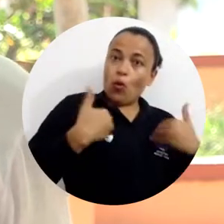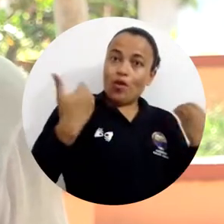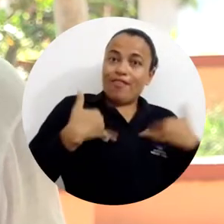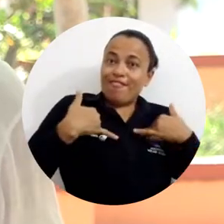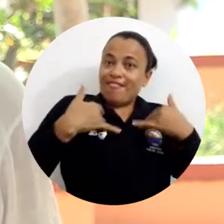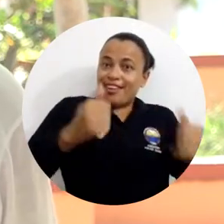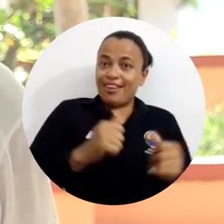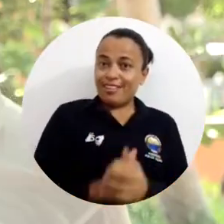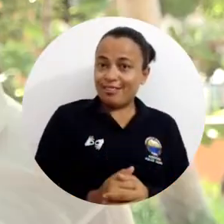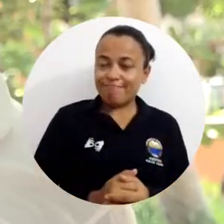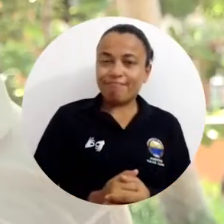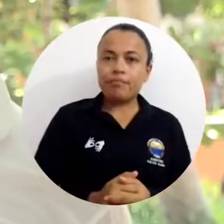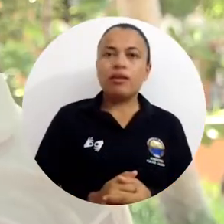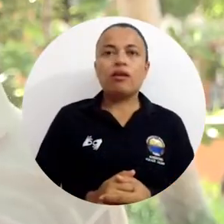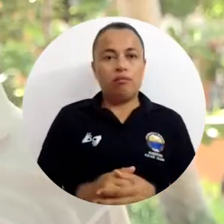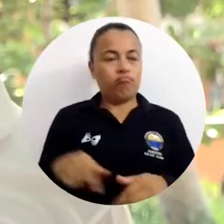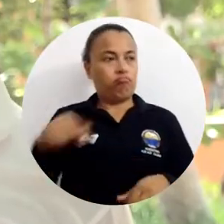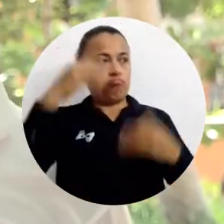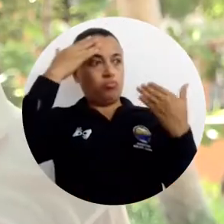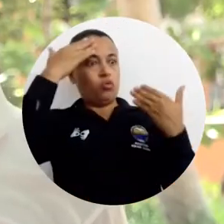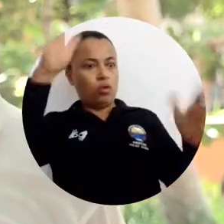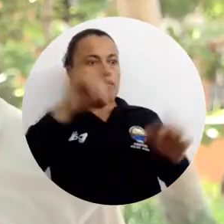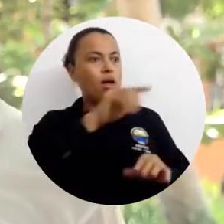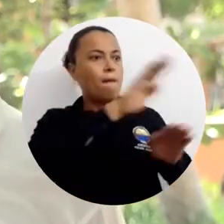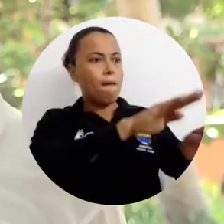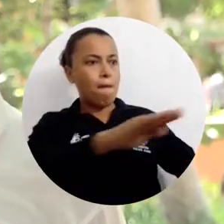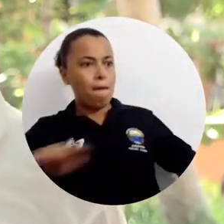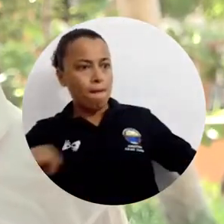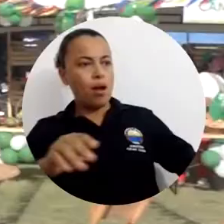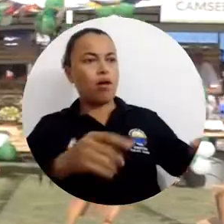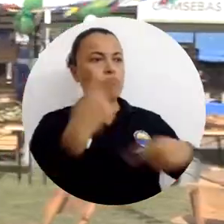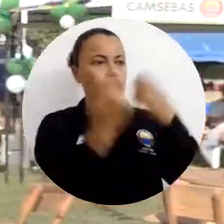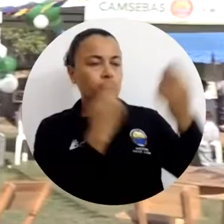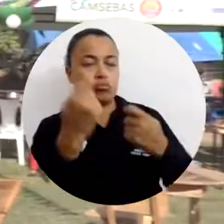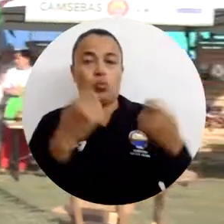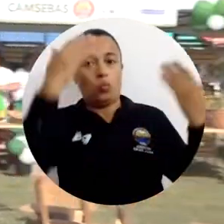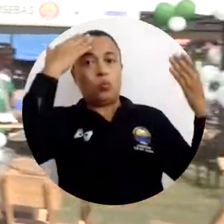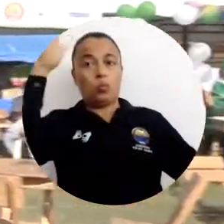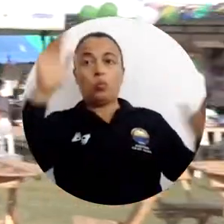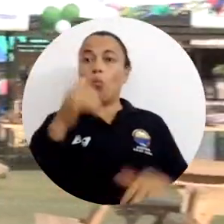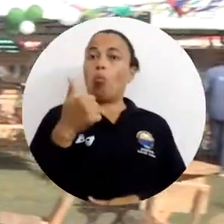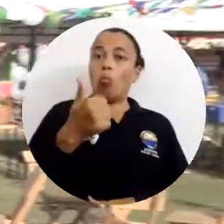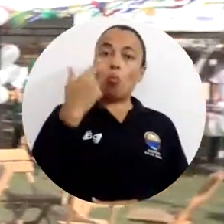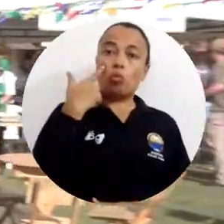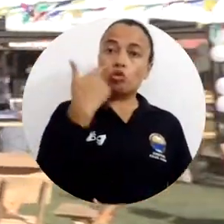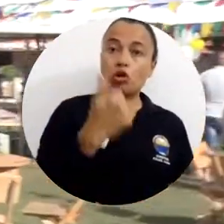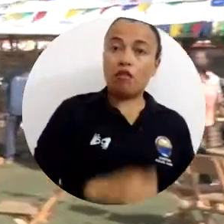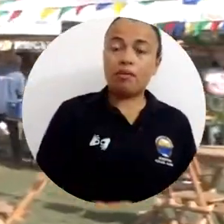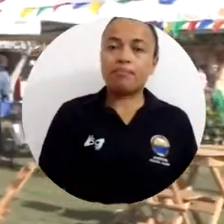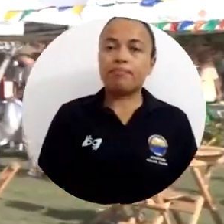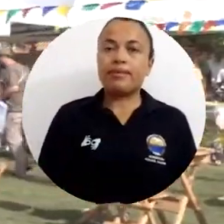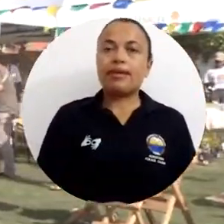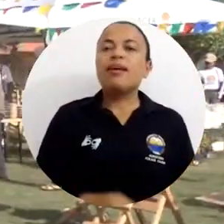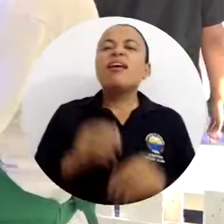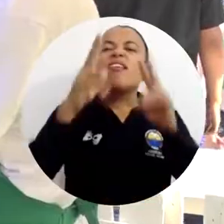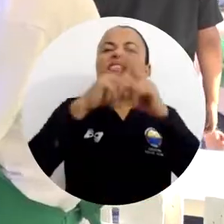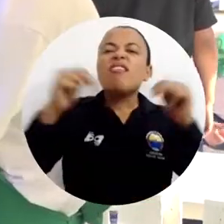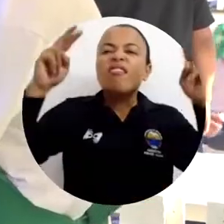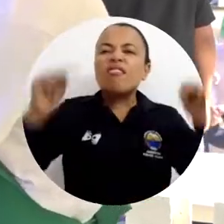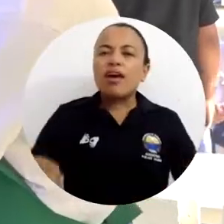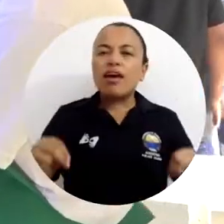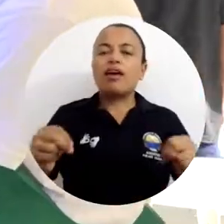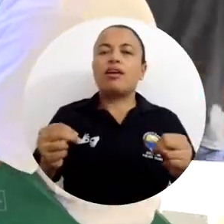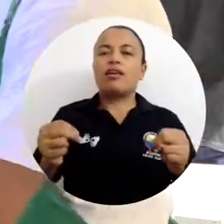magnitud, que había tantas ventas aquí, pero bueno, me gustó. Esta sexta feria que se realiza en el departamento del Magdalena